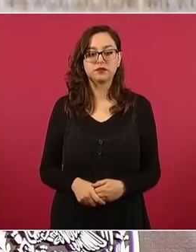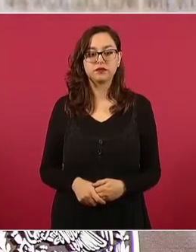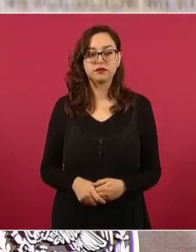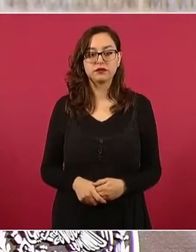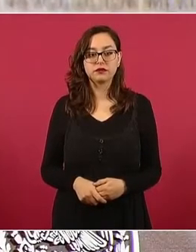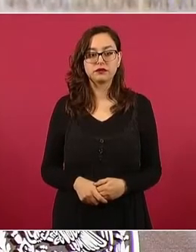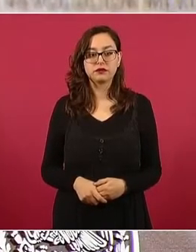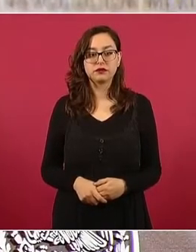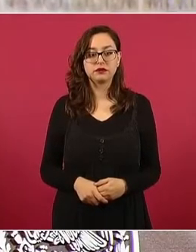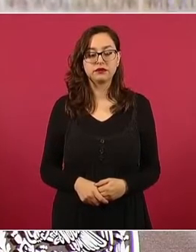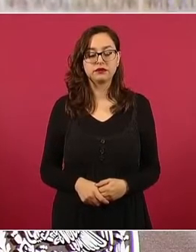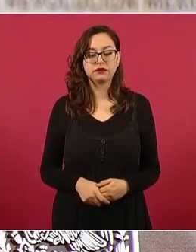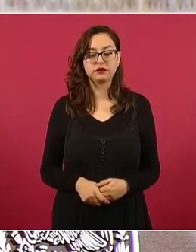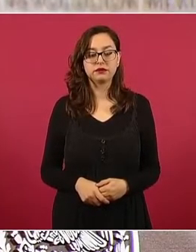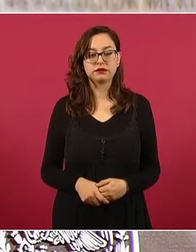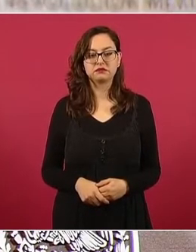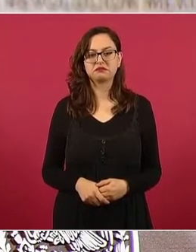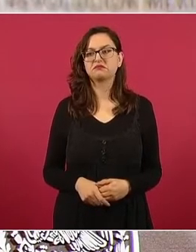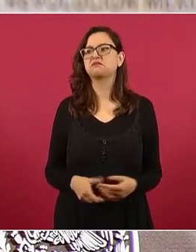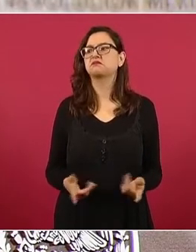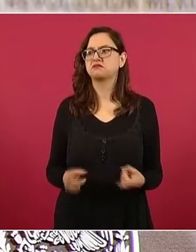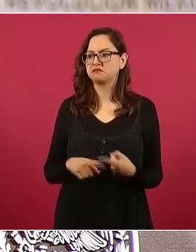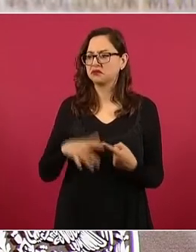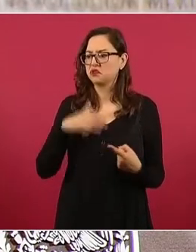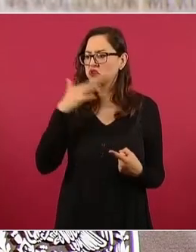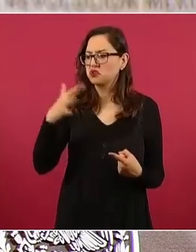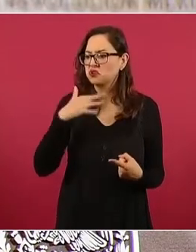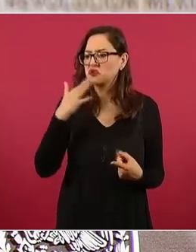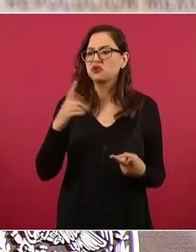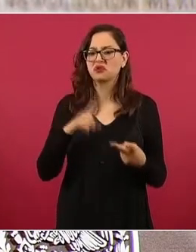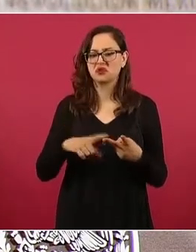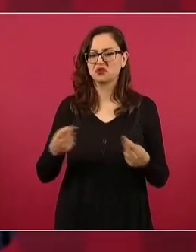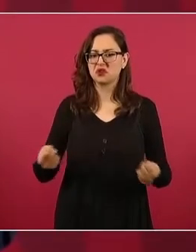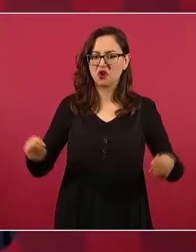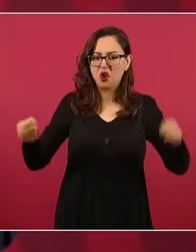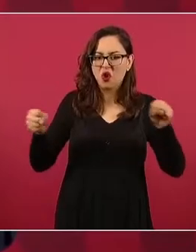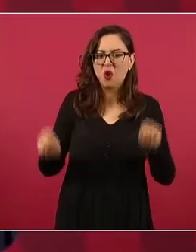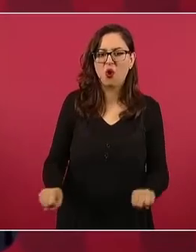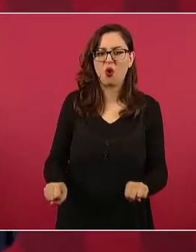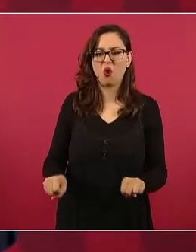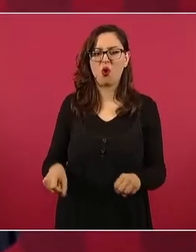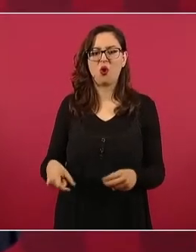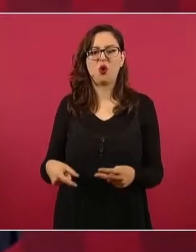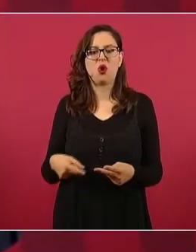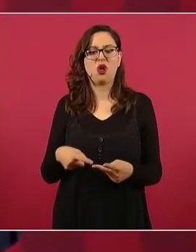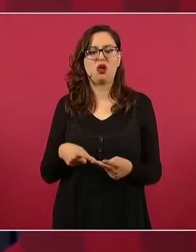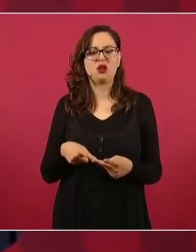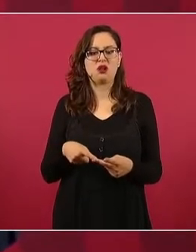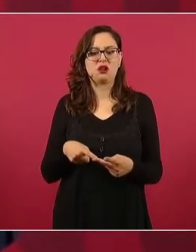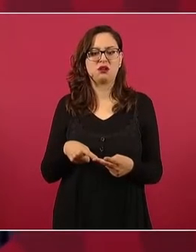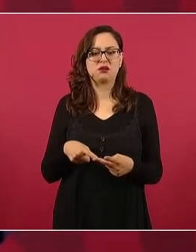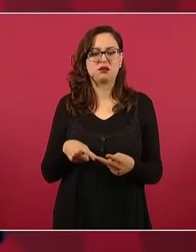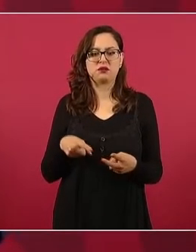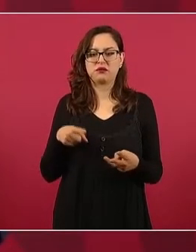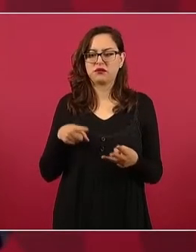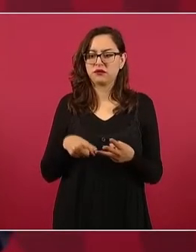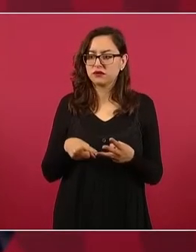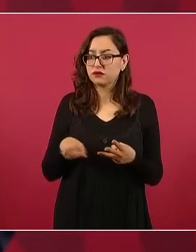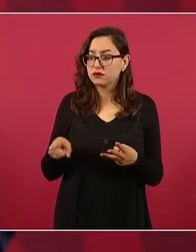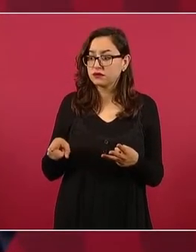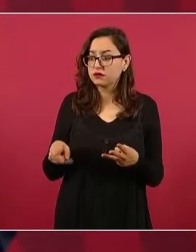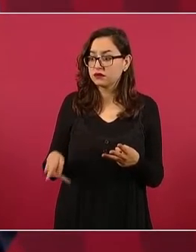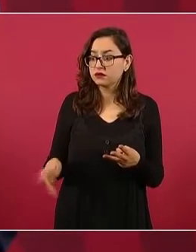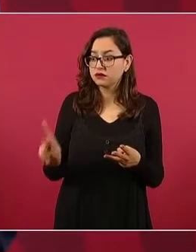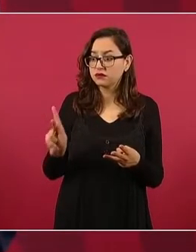Pueden ser corruptos, autoritarios, pero si son